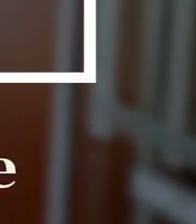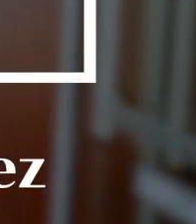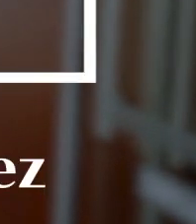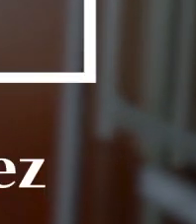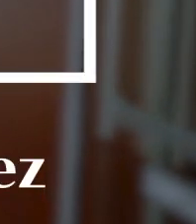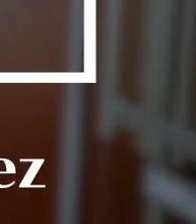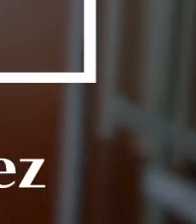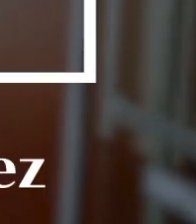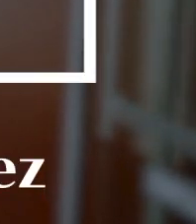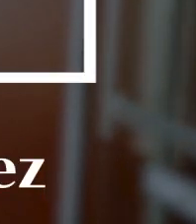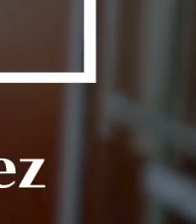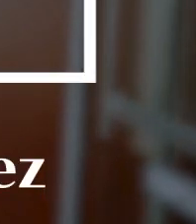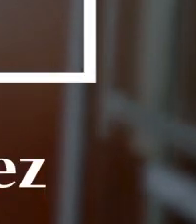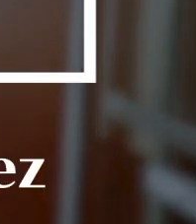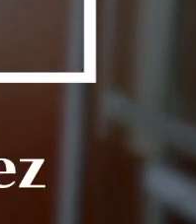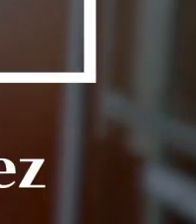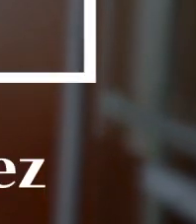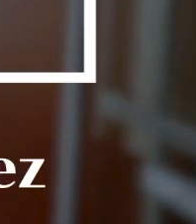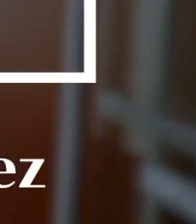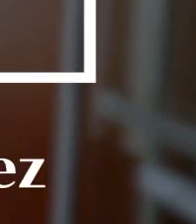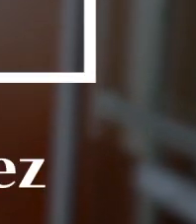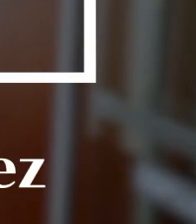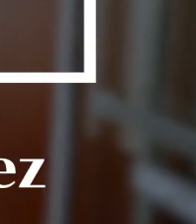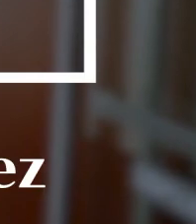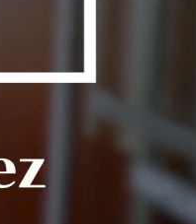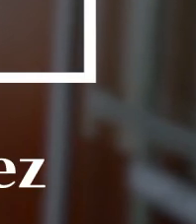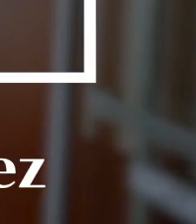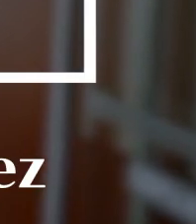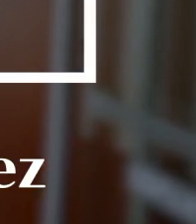senador José Ramón Enríquez, Grupo Parlamentario de Morena.